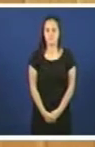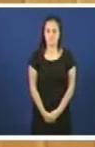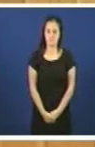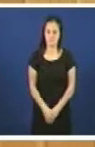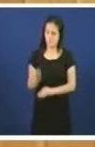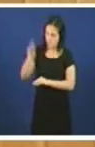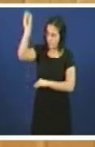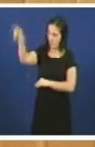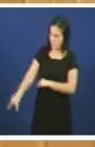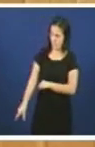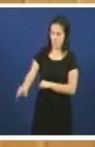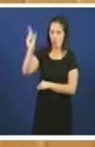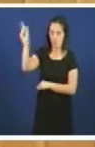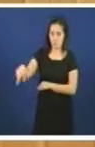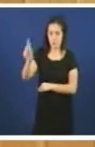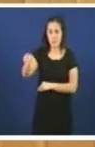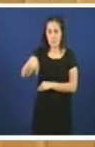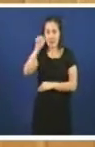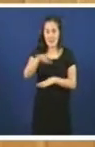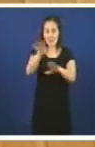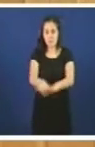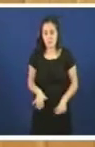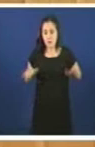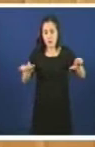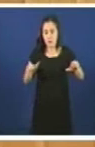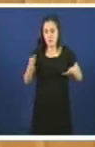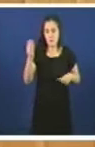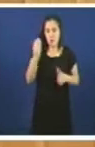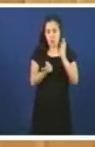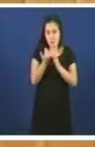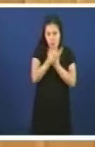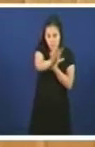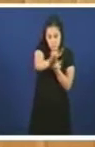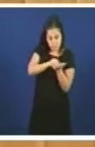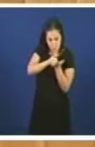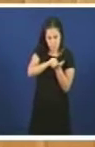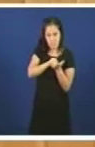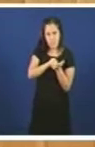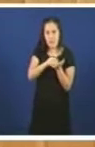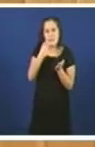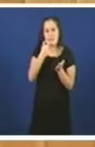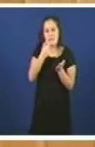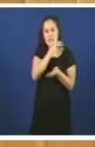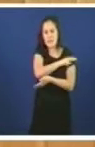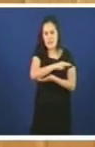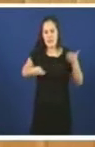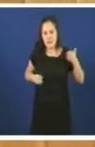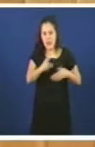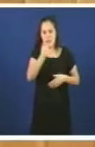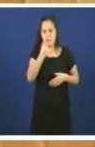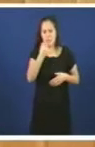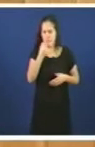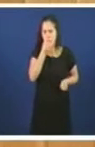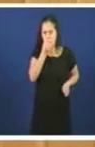mesmo personalmente vosté equino pleno do Parlamento así está recollido no diario de sesión chegou a dicir equi que en Galiza tiñamos dúas línguas propias